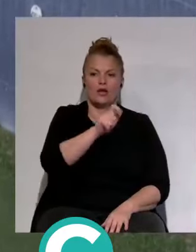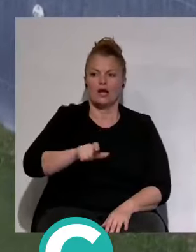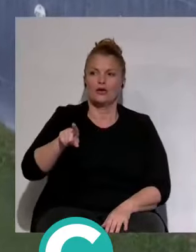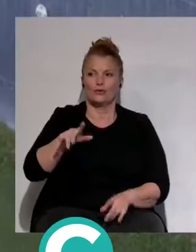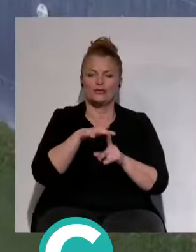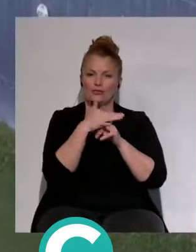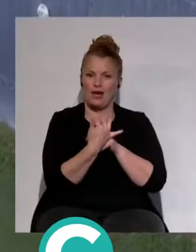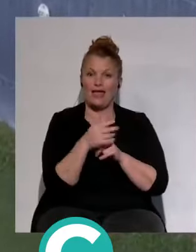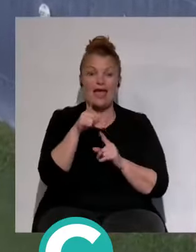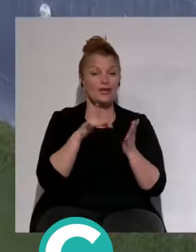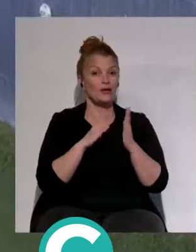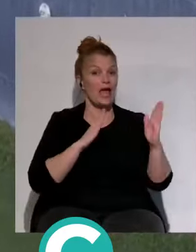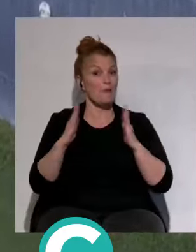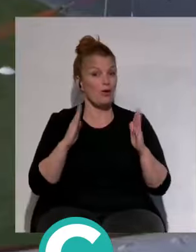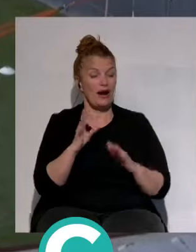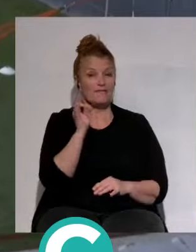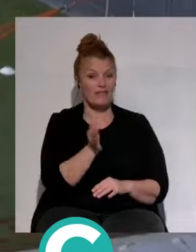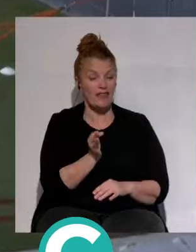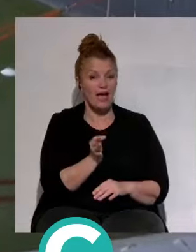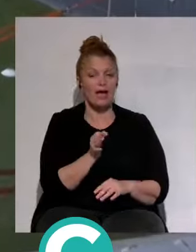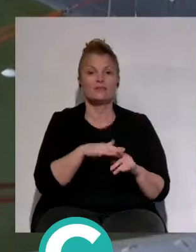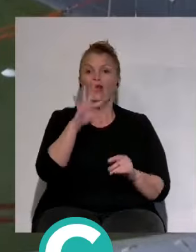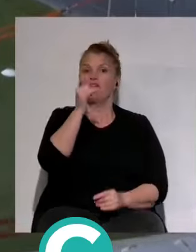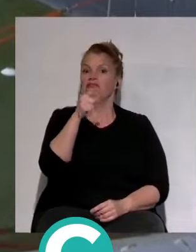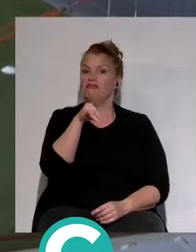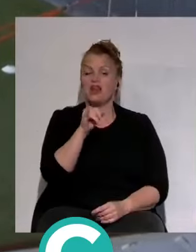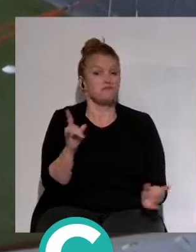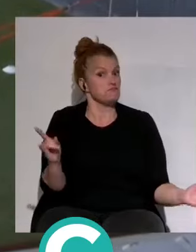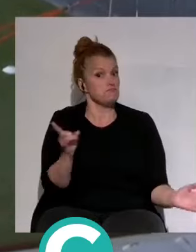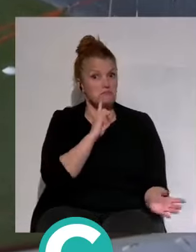circunstancias. En esa época es verdad que Fali no estuvo mal.